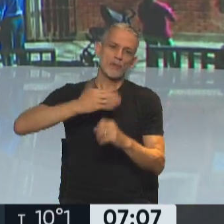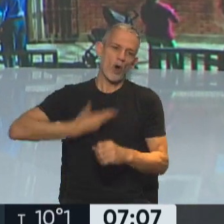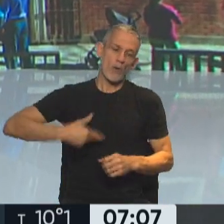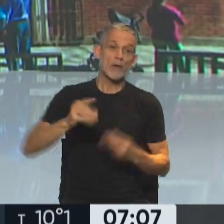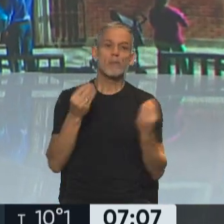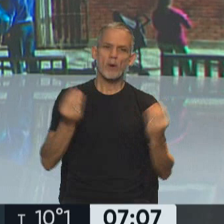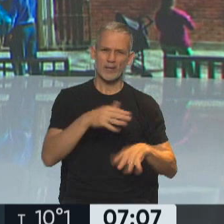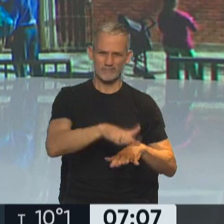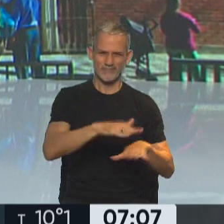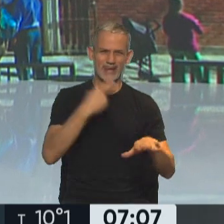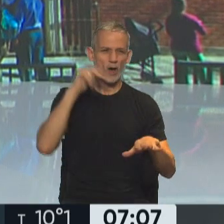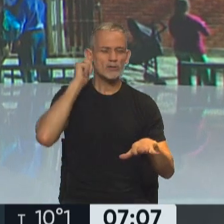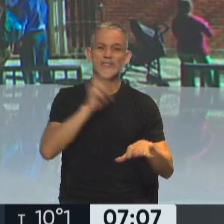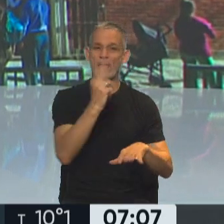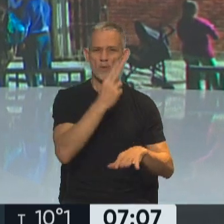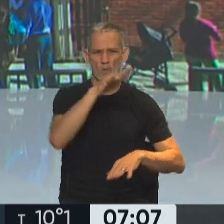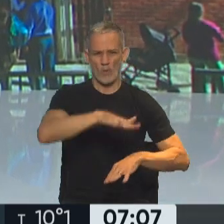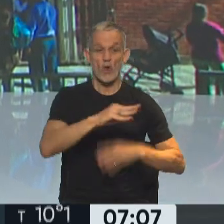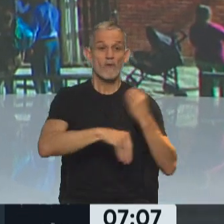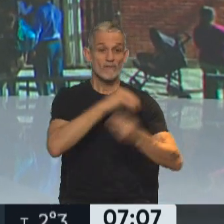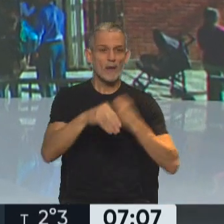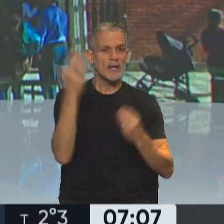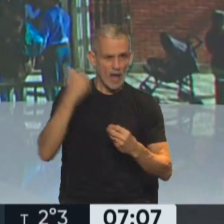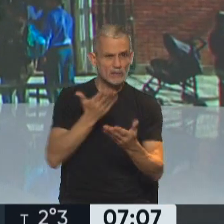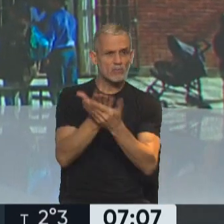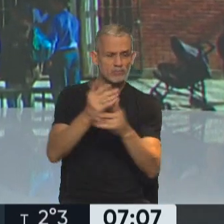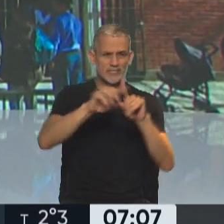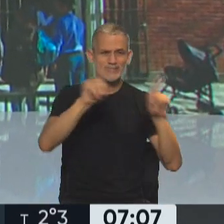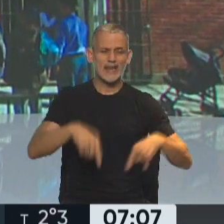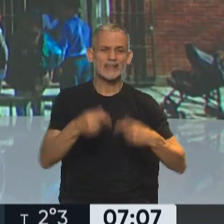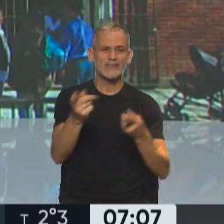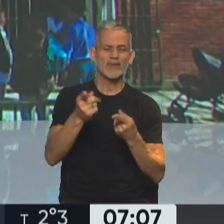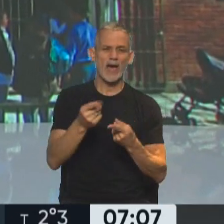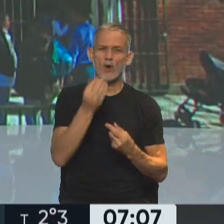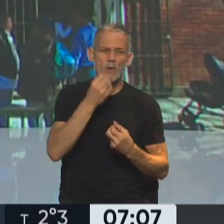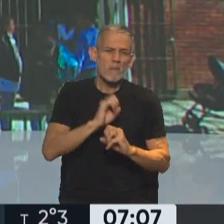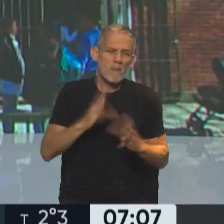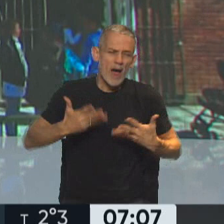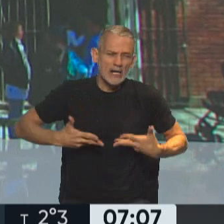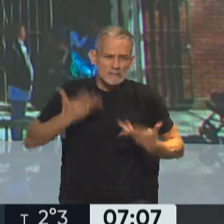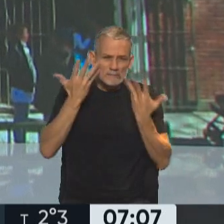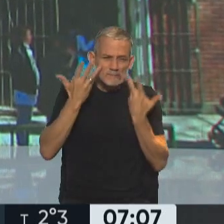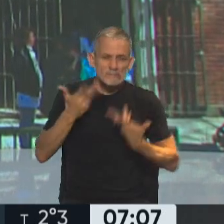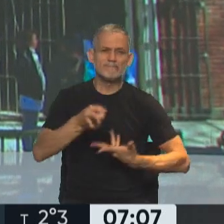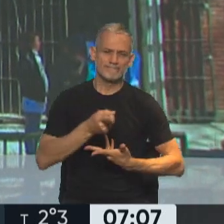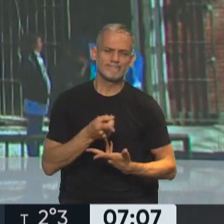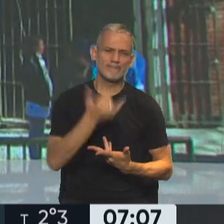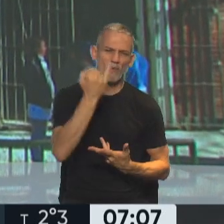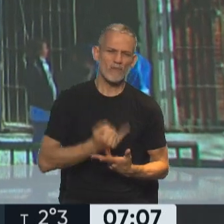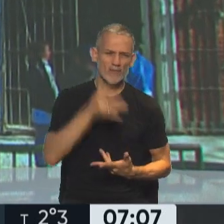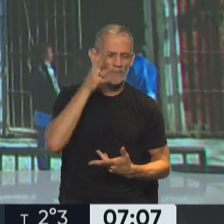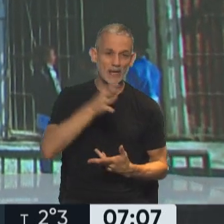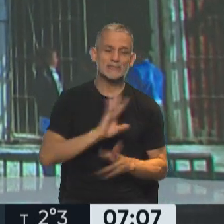de la muerte de esta nena de 11 años, cuya familia había presentado un certificado de malnutrición y que adjudicaron a las autoridades